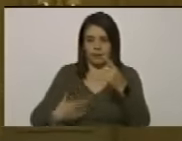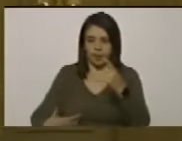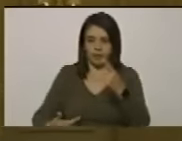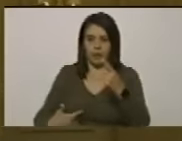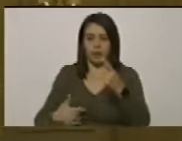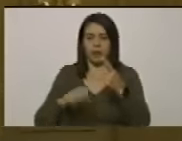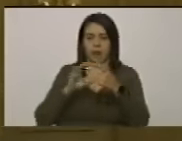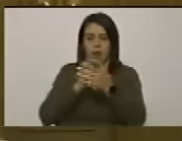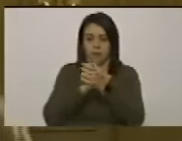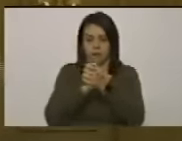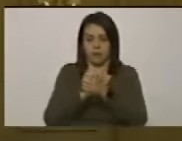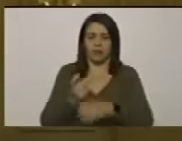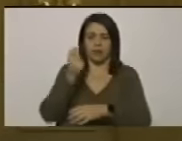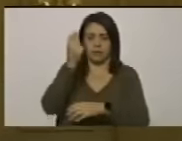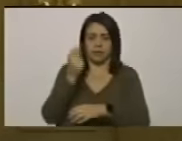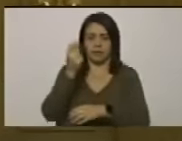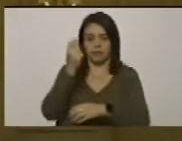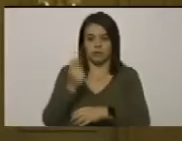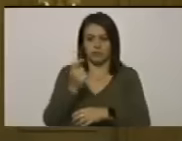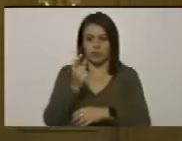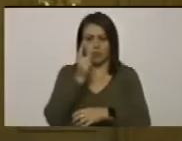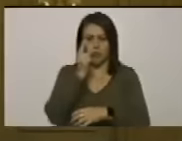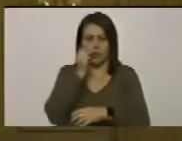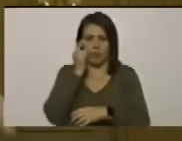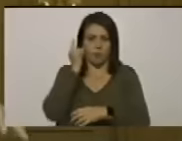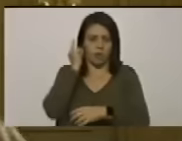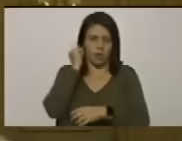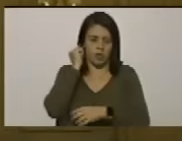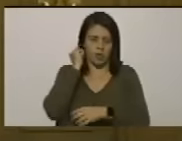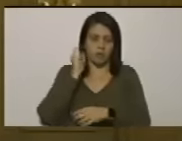colegas parlamentarios, parlamentarias